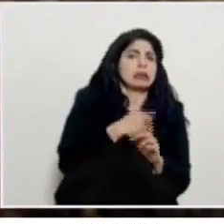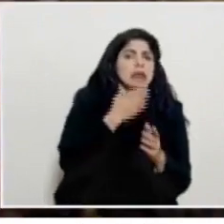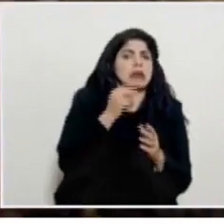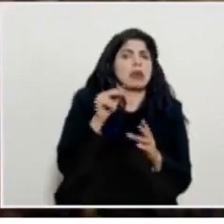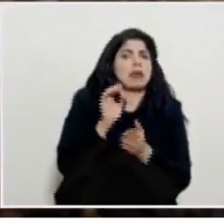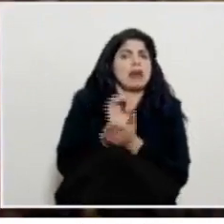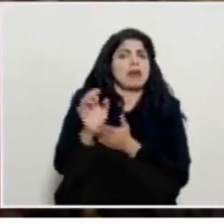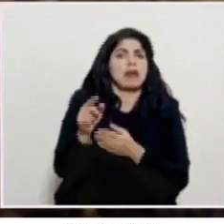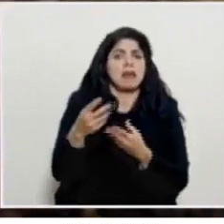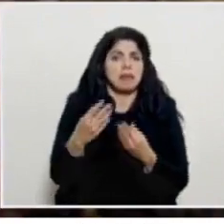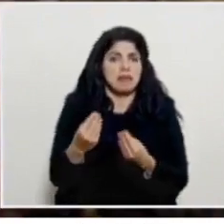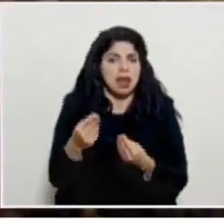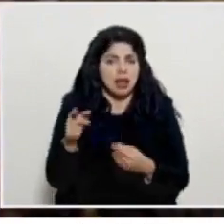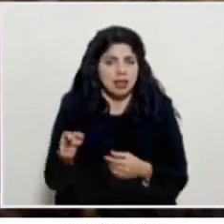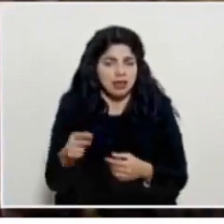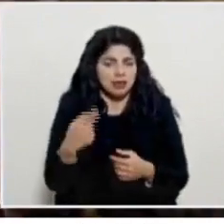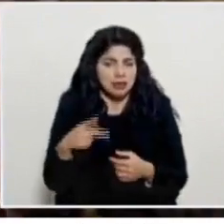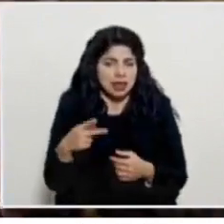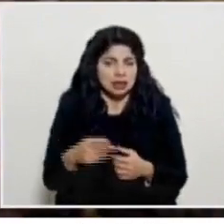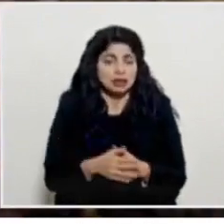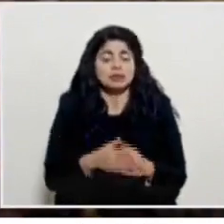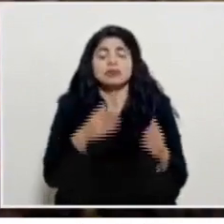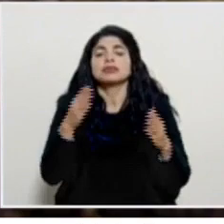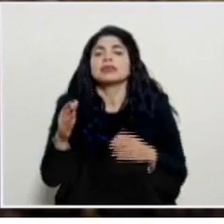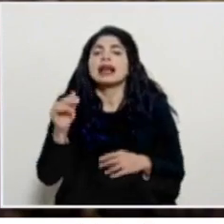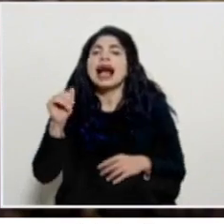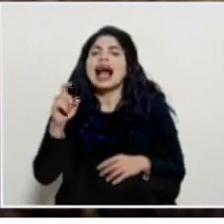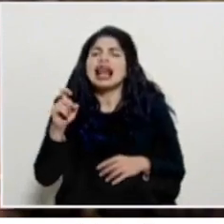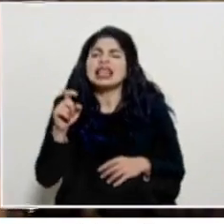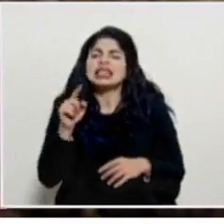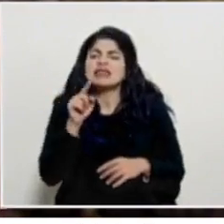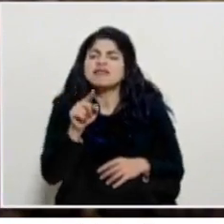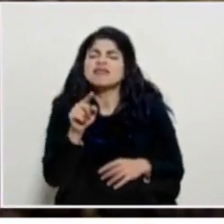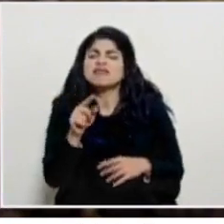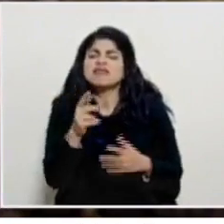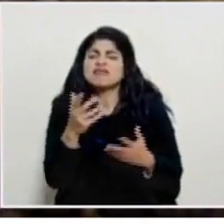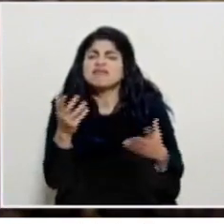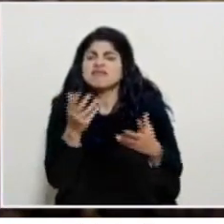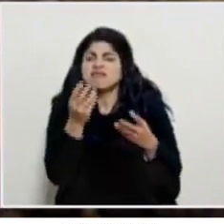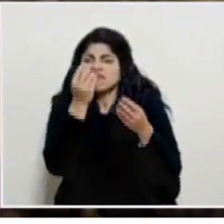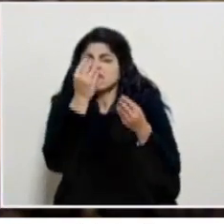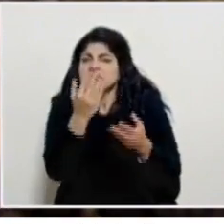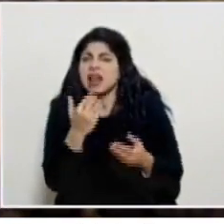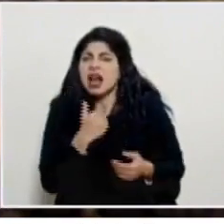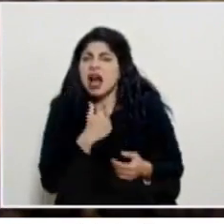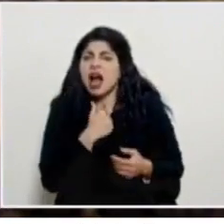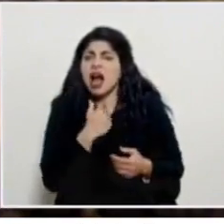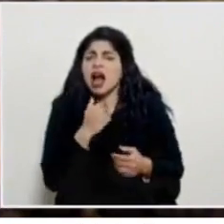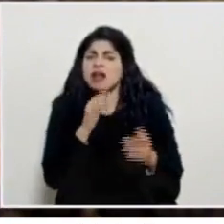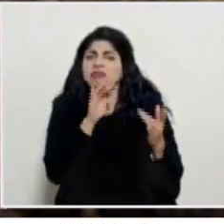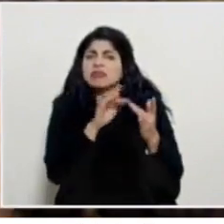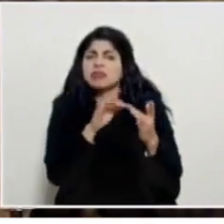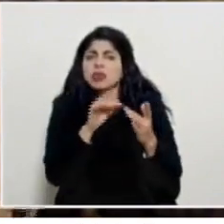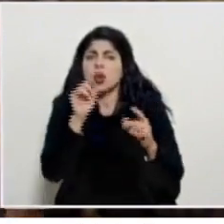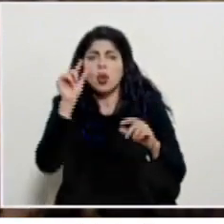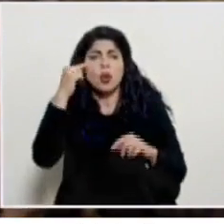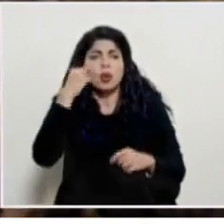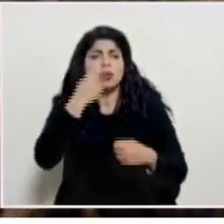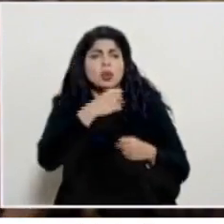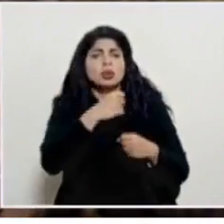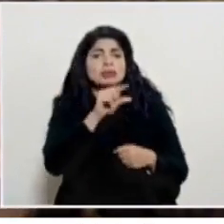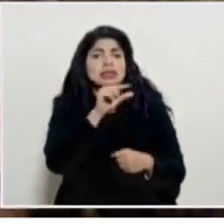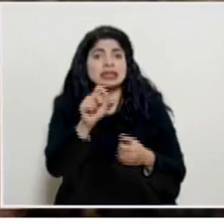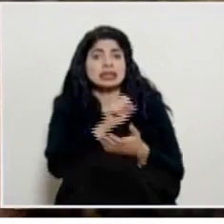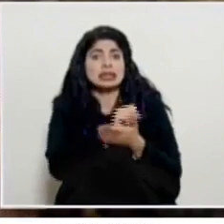riesgo Don Alex no sé cuál es la comunicación que tienen ustedes con los gobiernos locales durante Semana